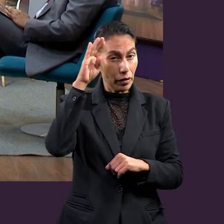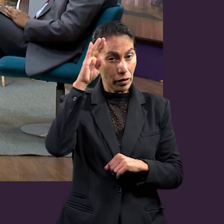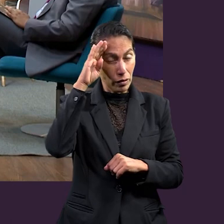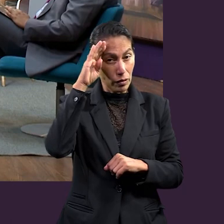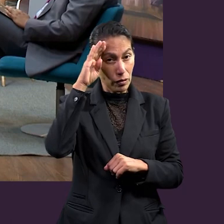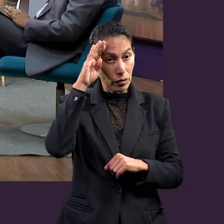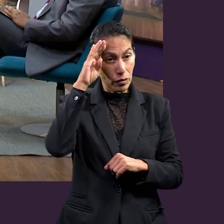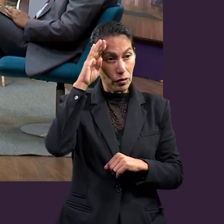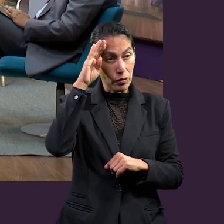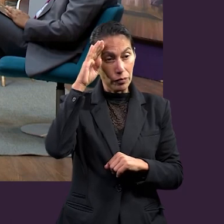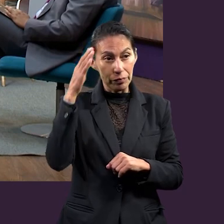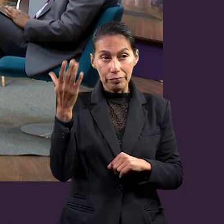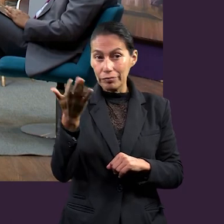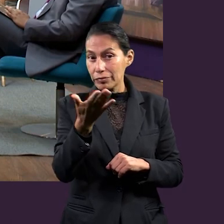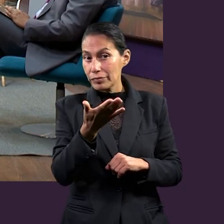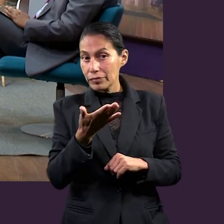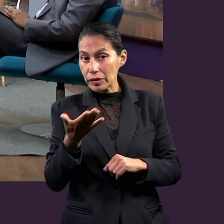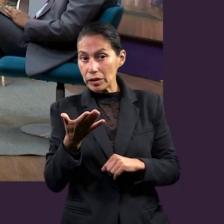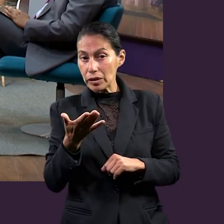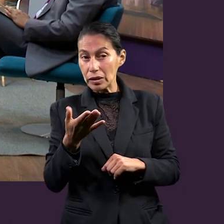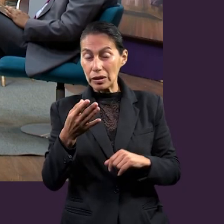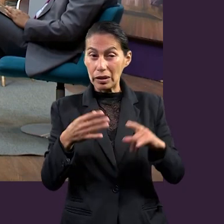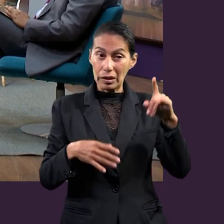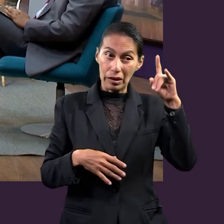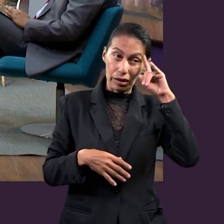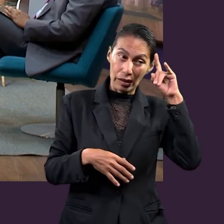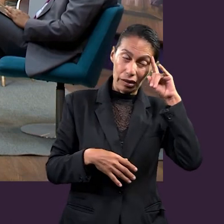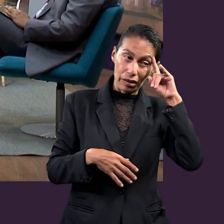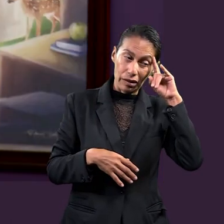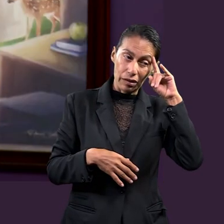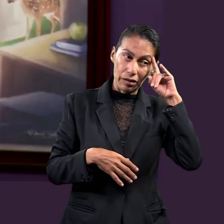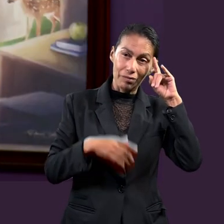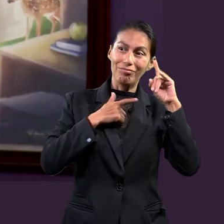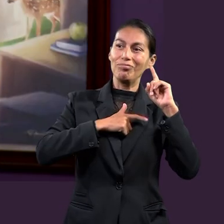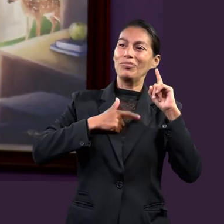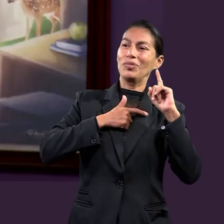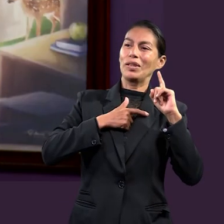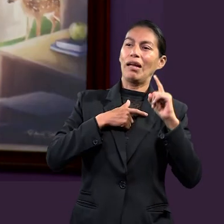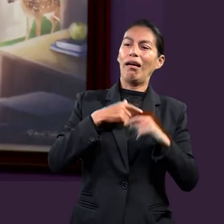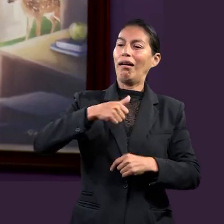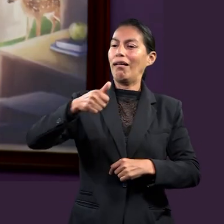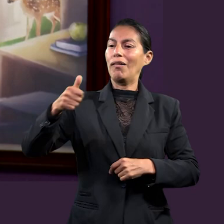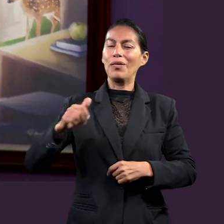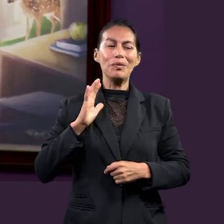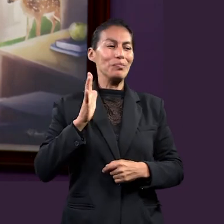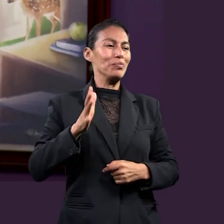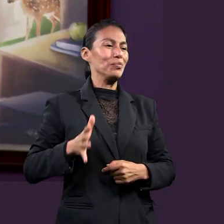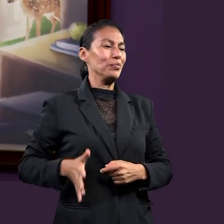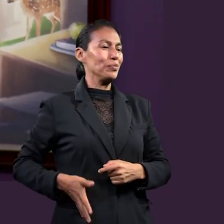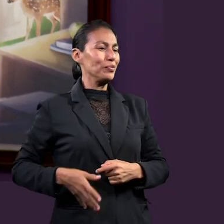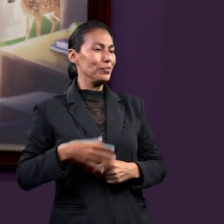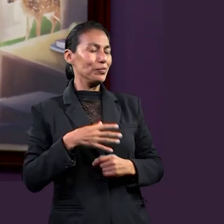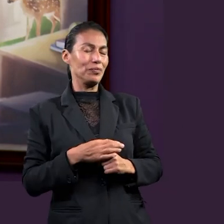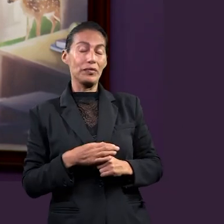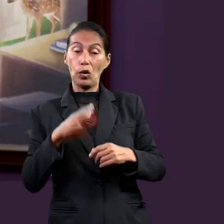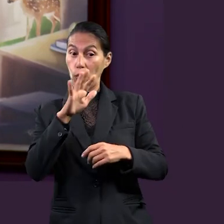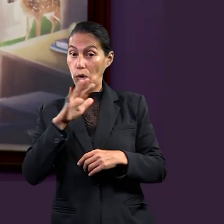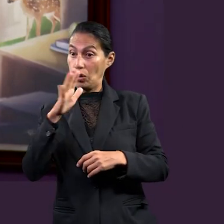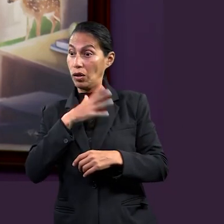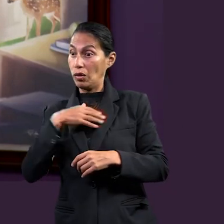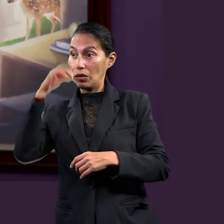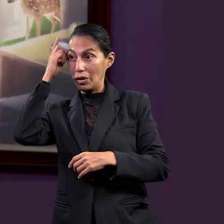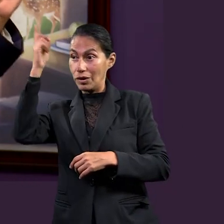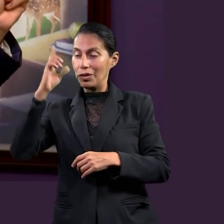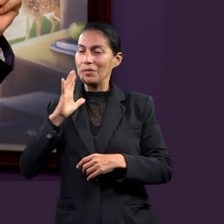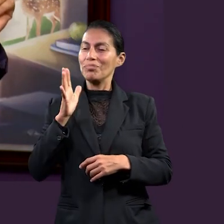envidia. Sí. Es terrible. Yo creo que una de las cosas que a más placer le hace a Satanás